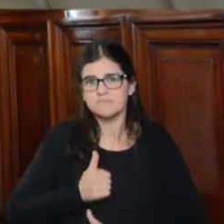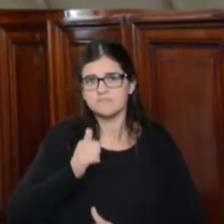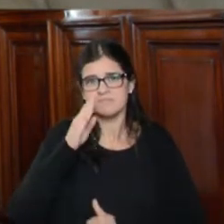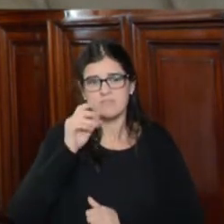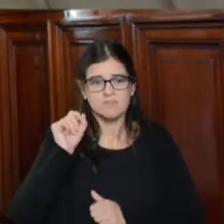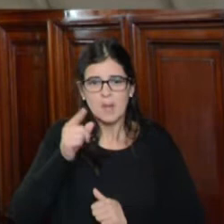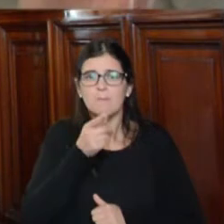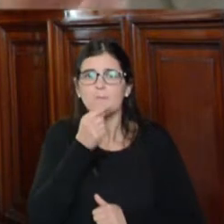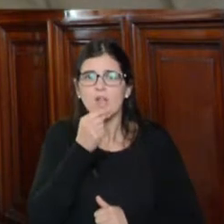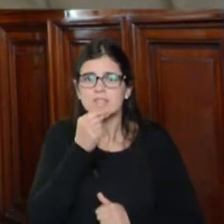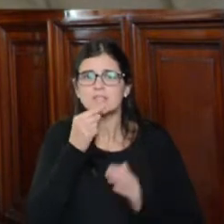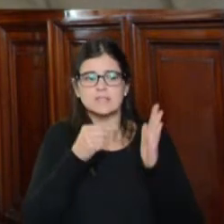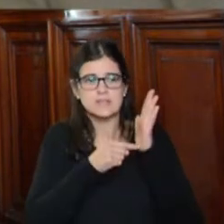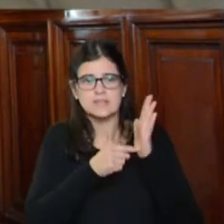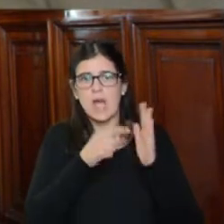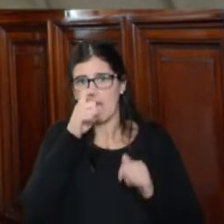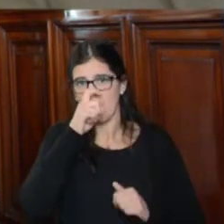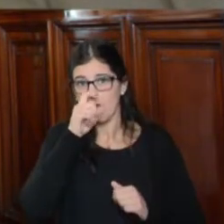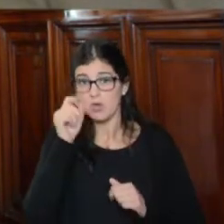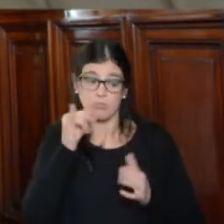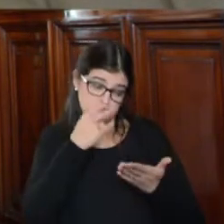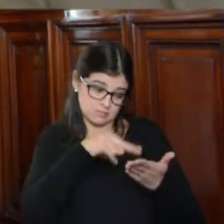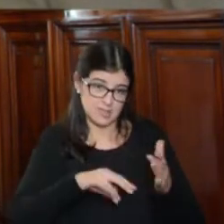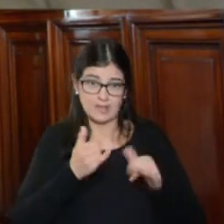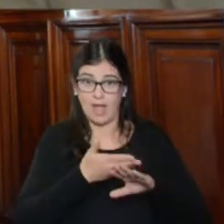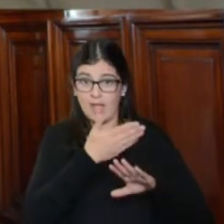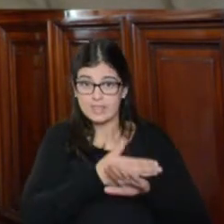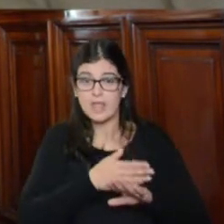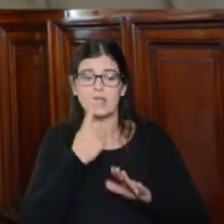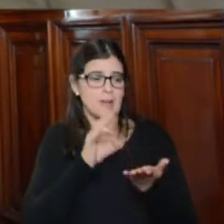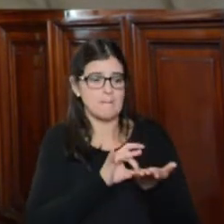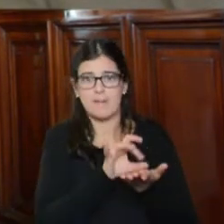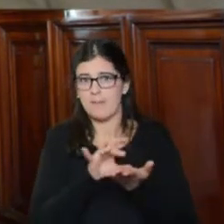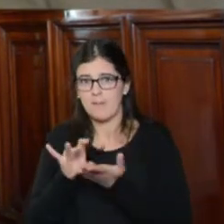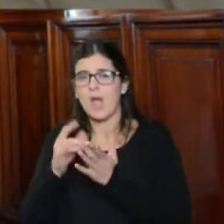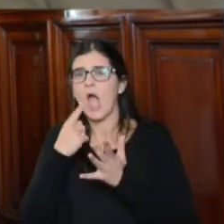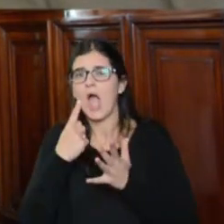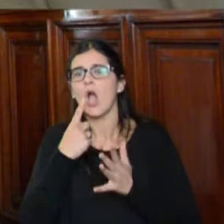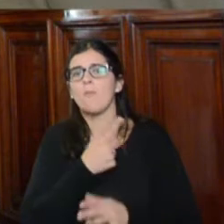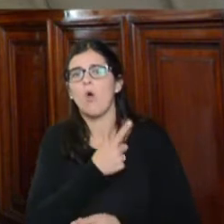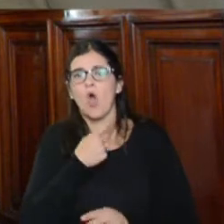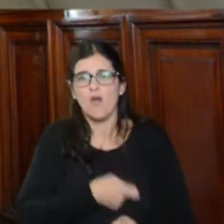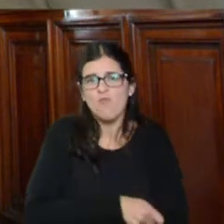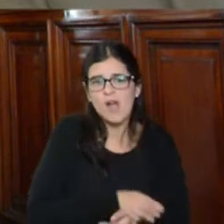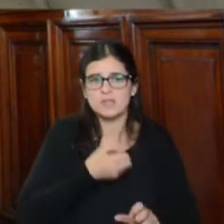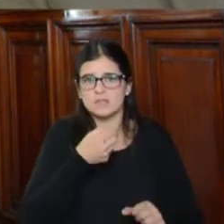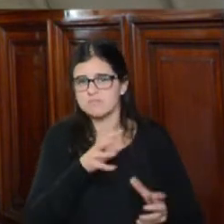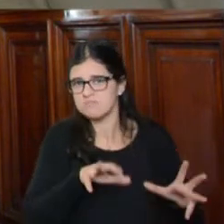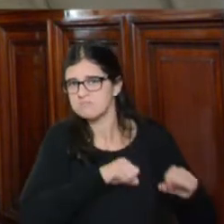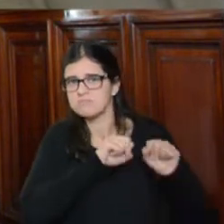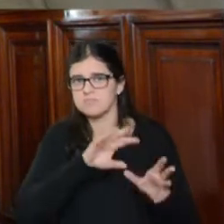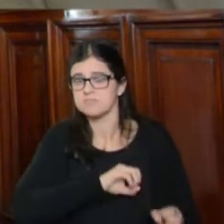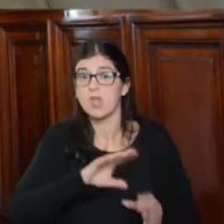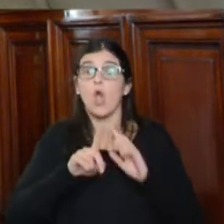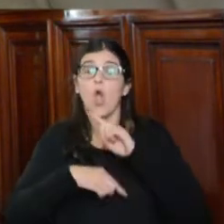la policía bonaerense, como bien también se leyó en el documento, fueron desalojados brutalmente. También puedo citar otro